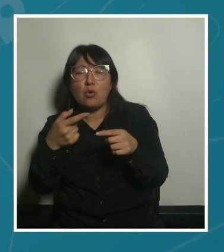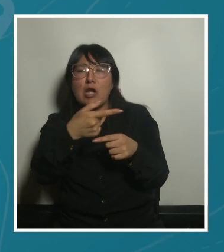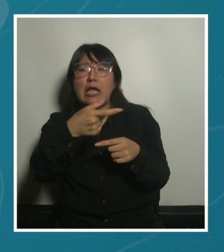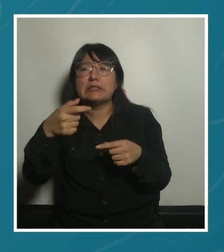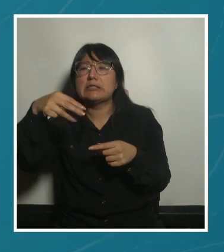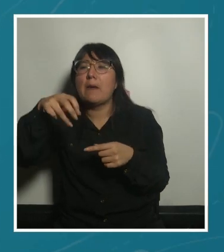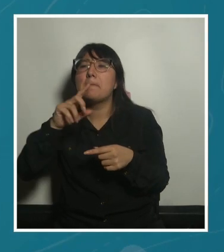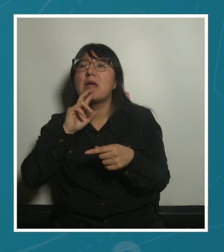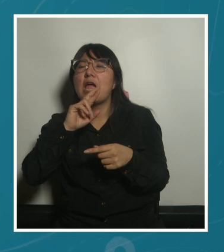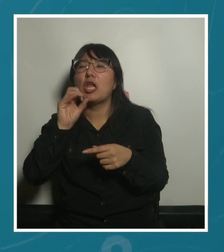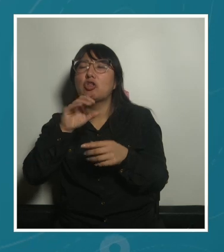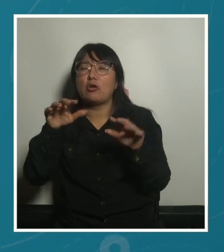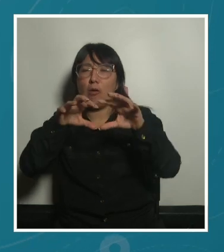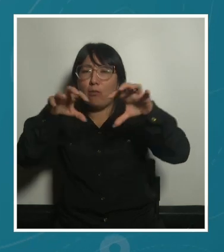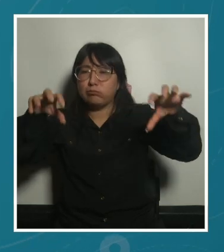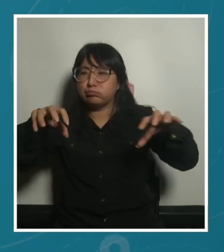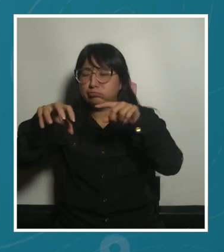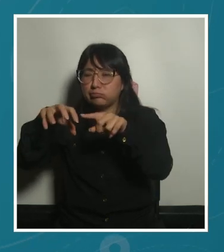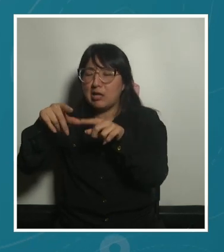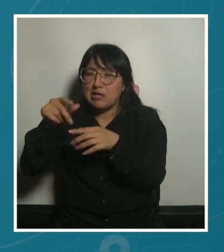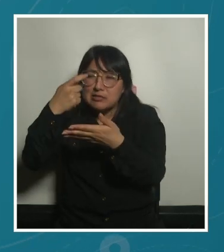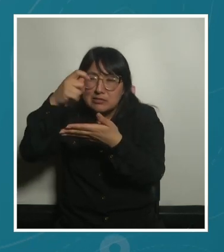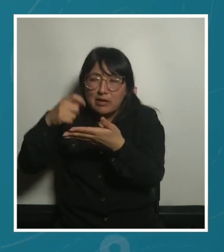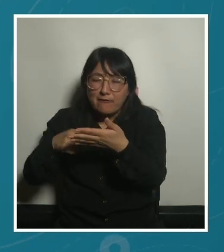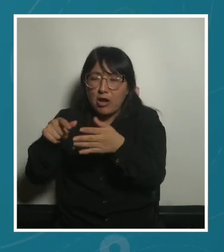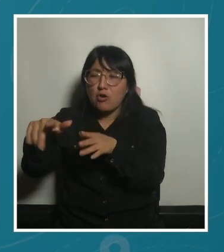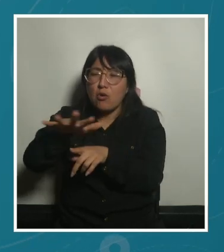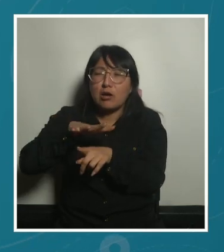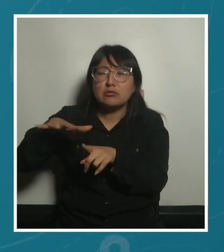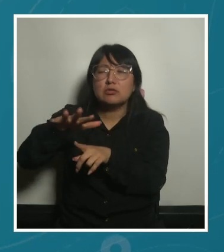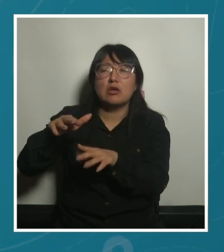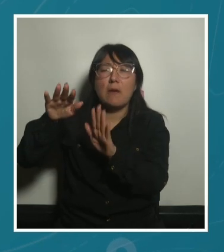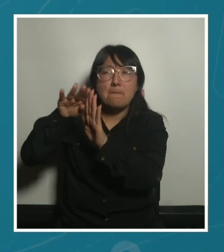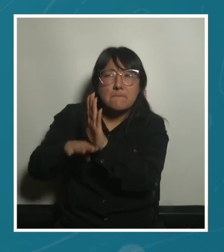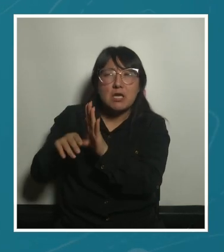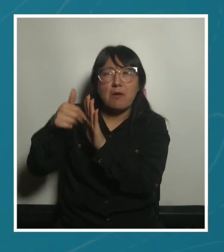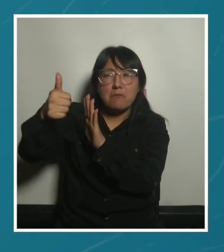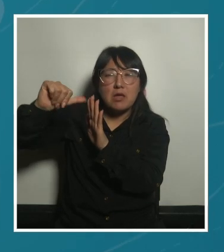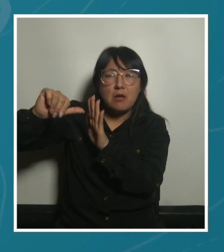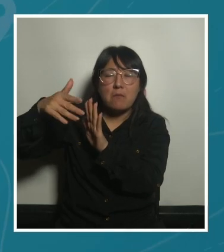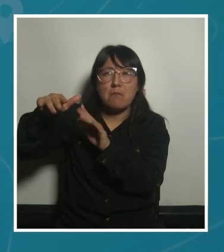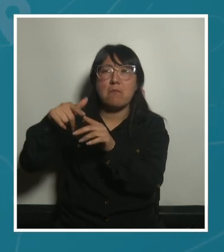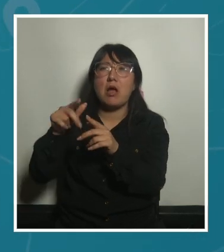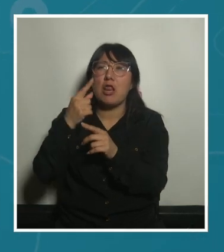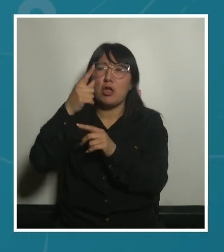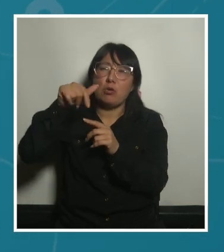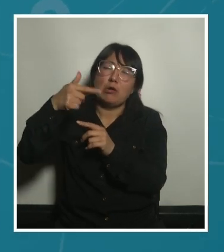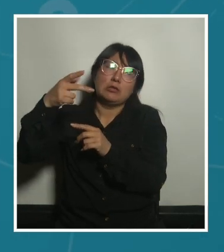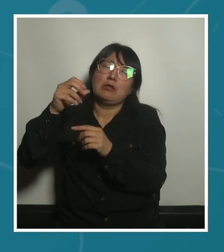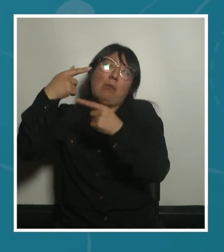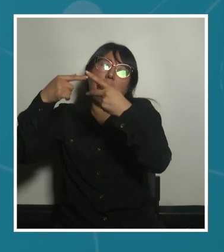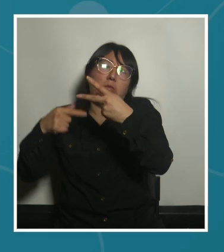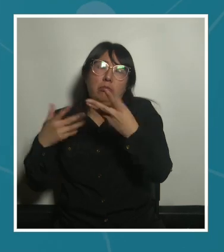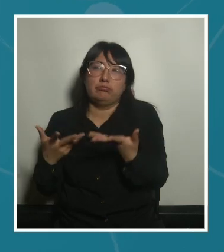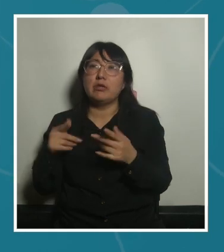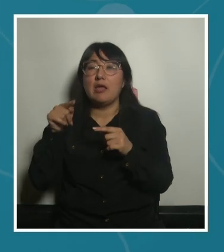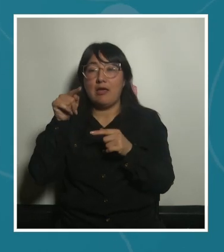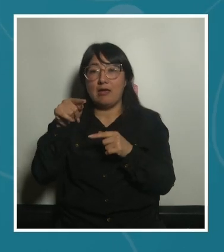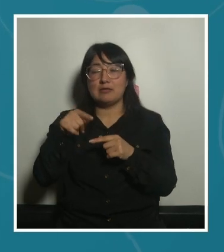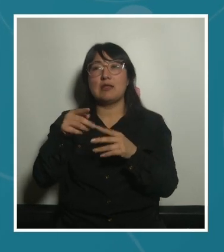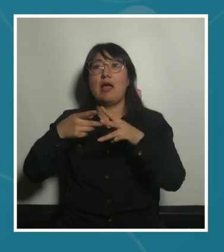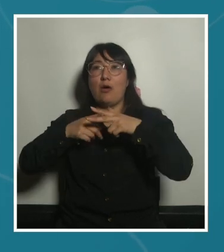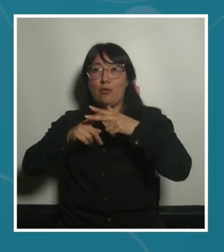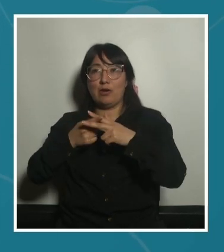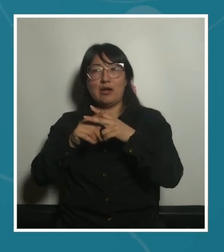la entrada del ambulatorio se evalúa las condiciones mínimas de accesibilidad de un 80 bla bla bla ¿no? o es una herramienta